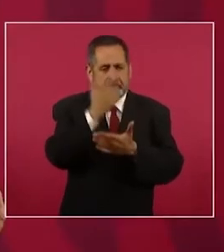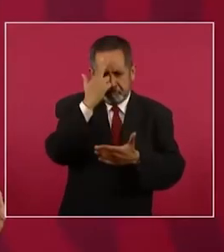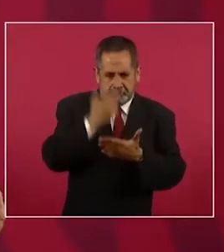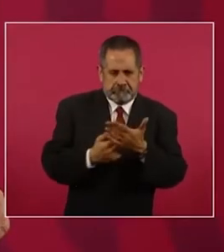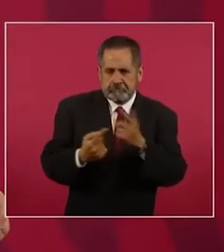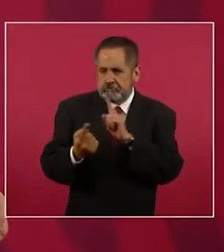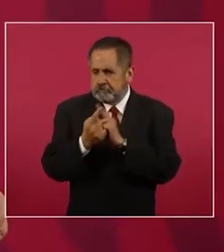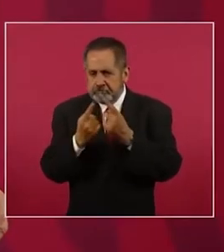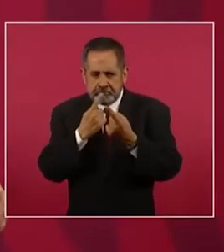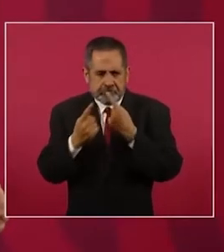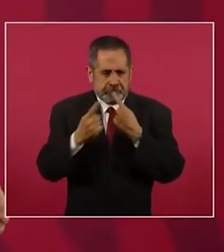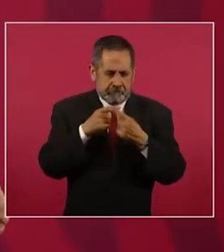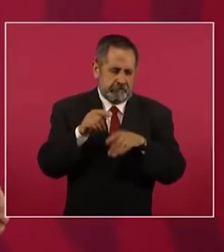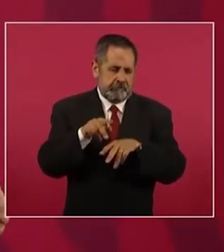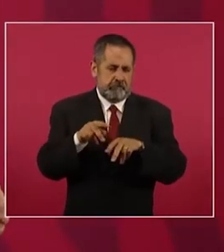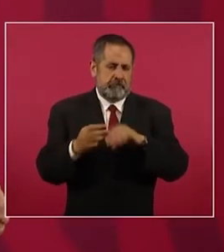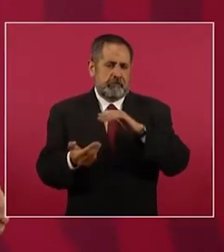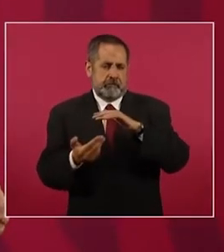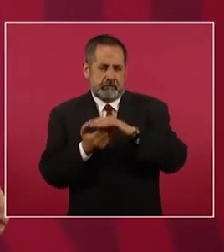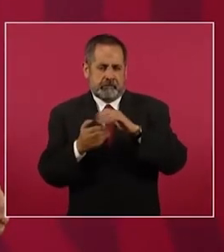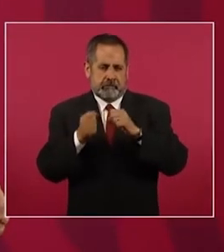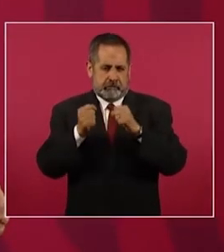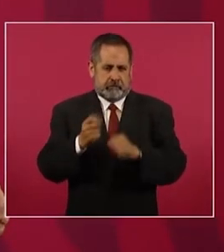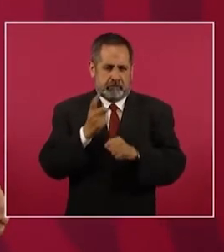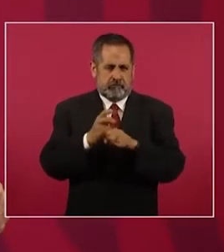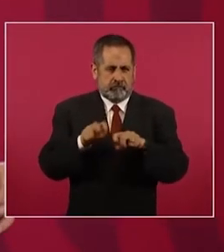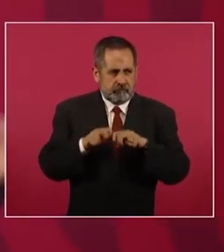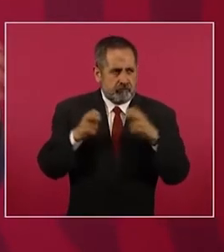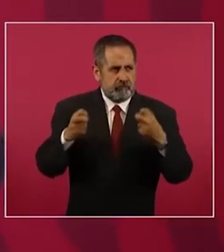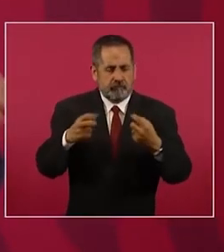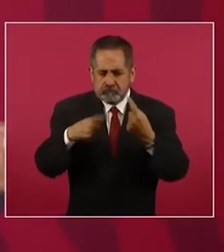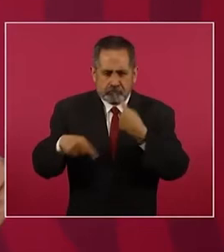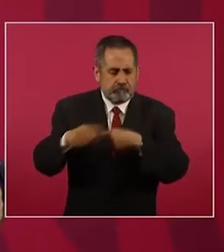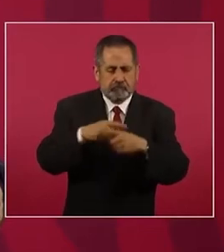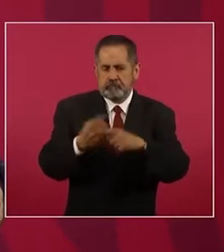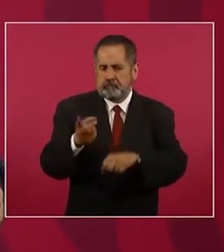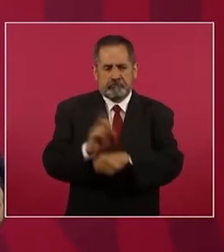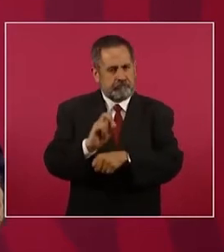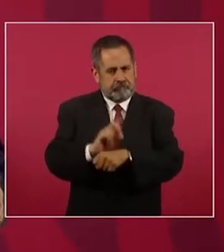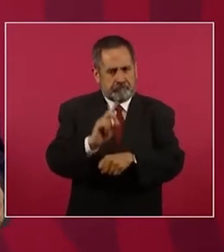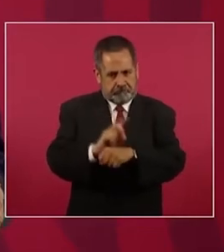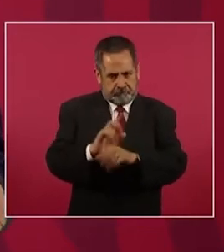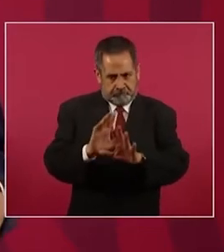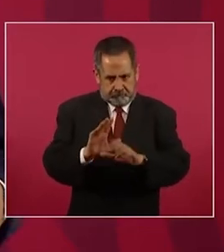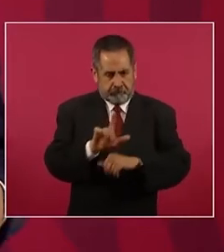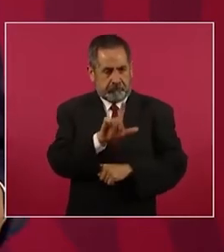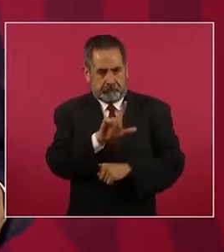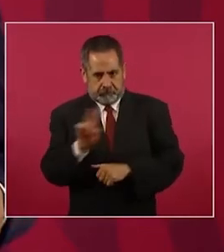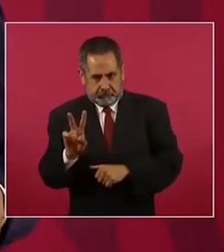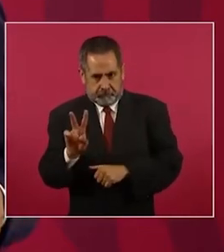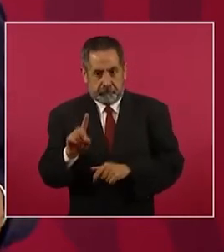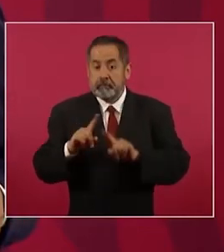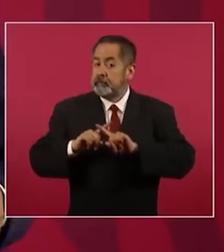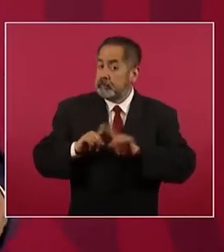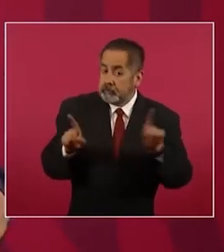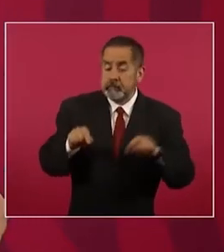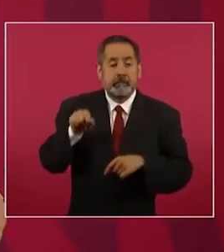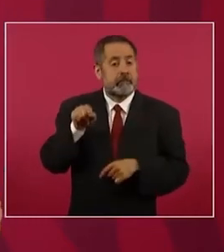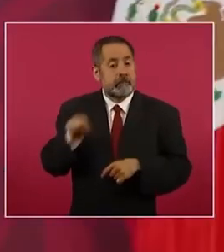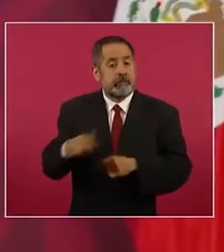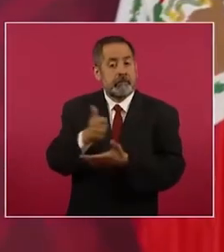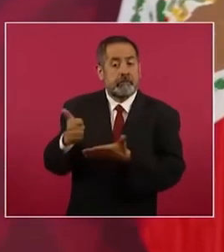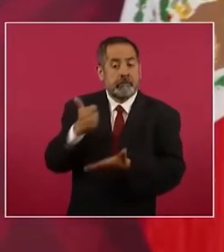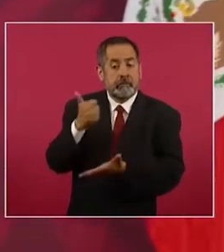sobre delitos cometidos en todo el país nos reunimos todos pero en el caso de las autoridades